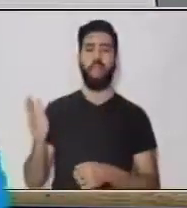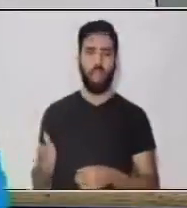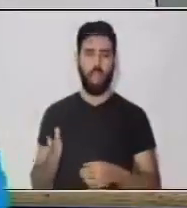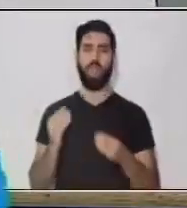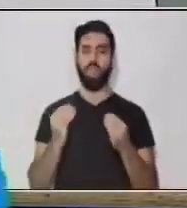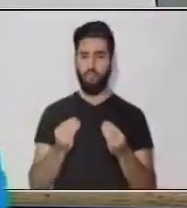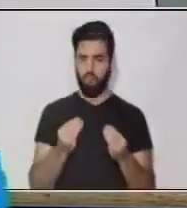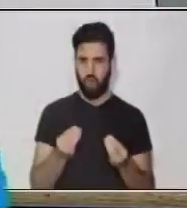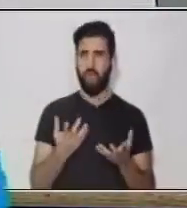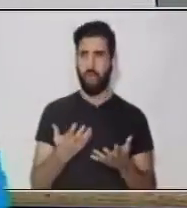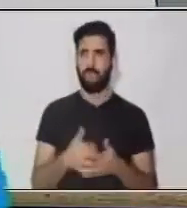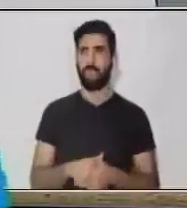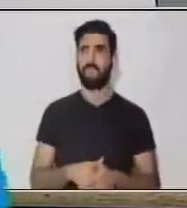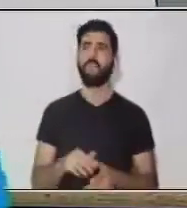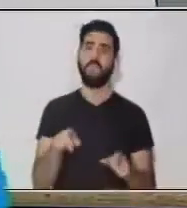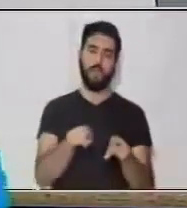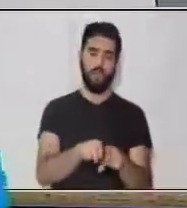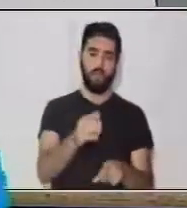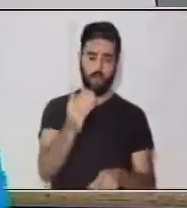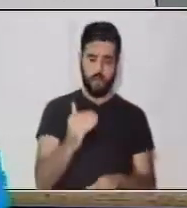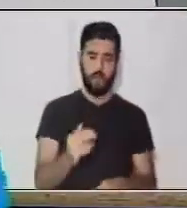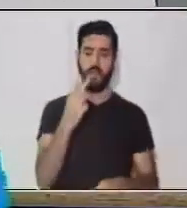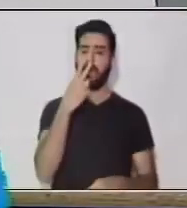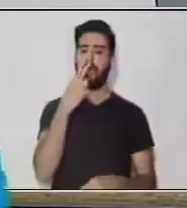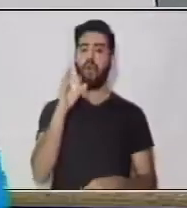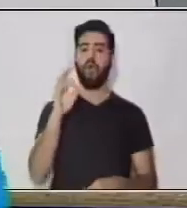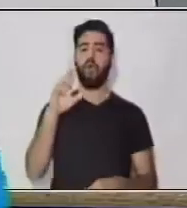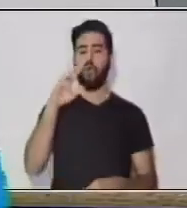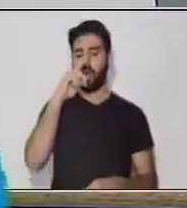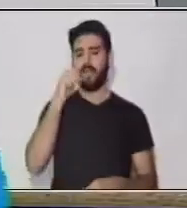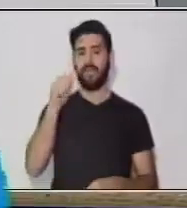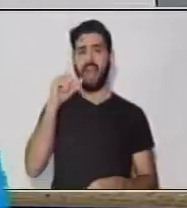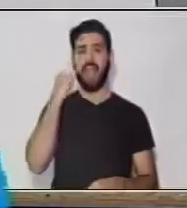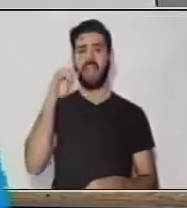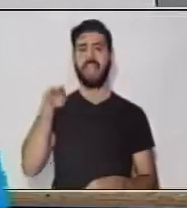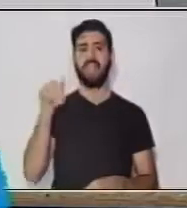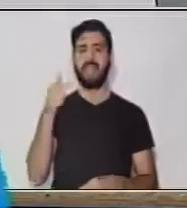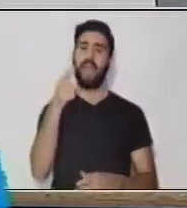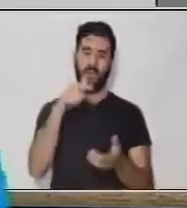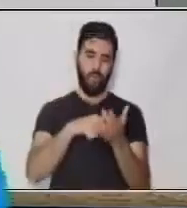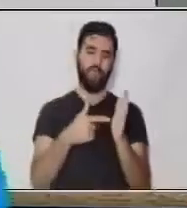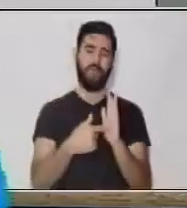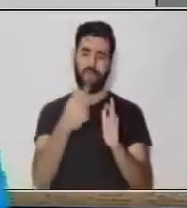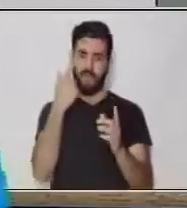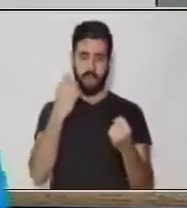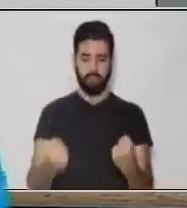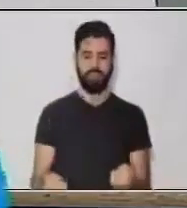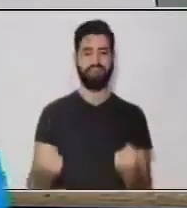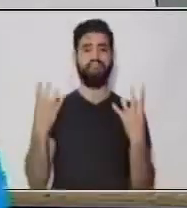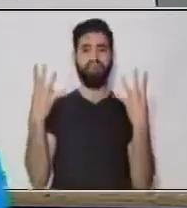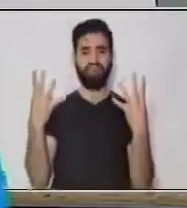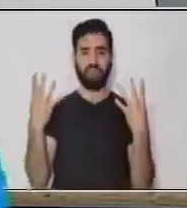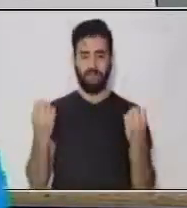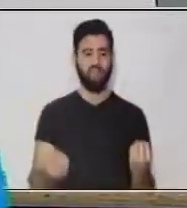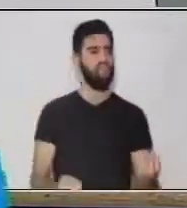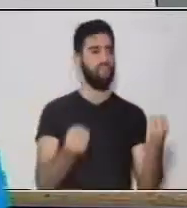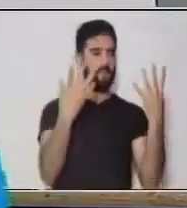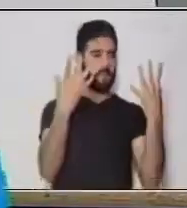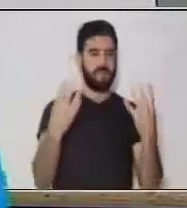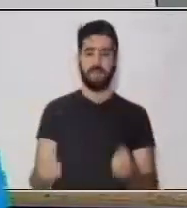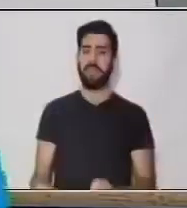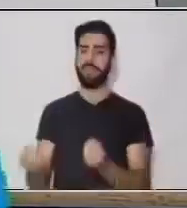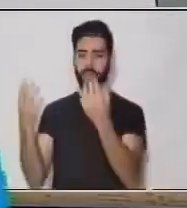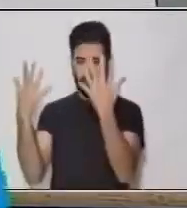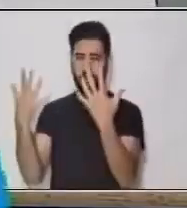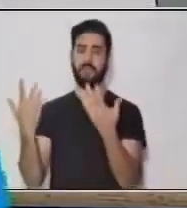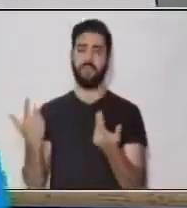hortaliza le decimos huerto o siembra, ¿verdad? Pero al final tienen una función. ¿Y cuál es